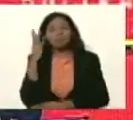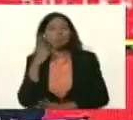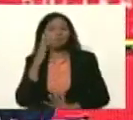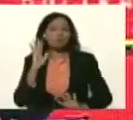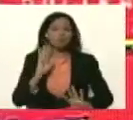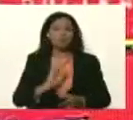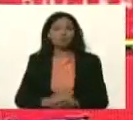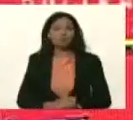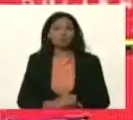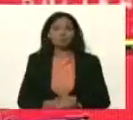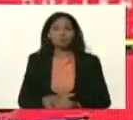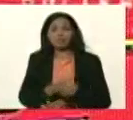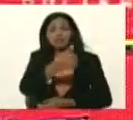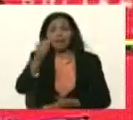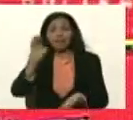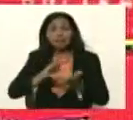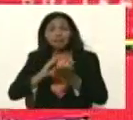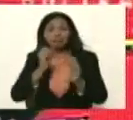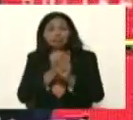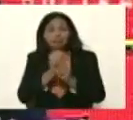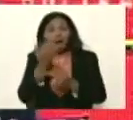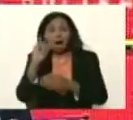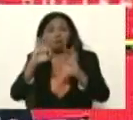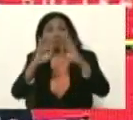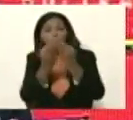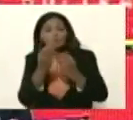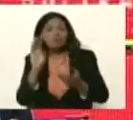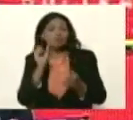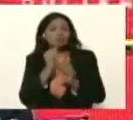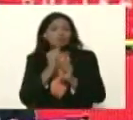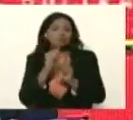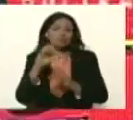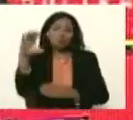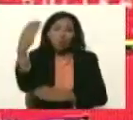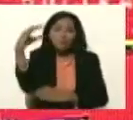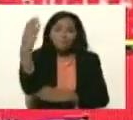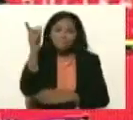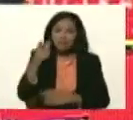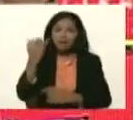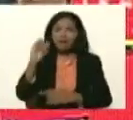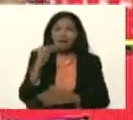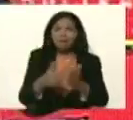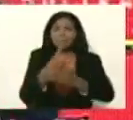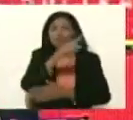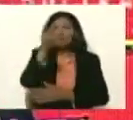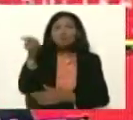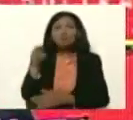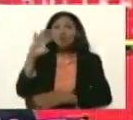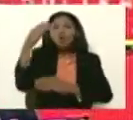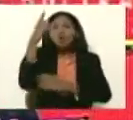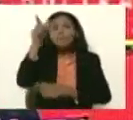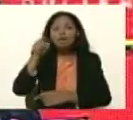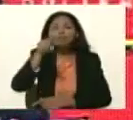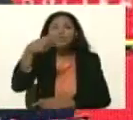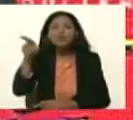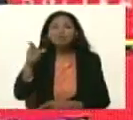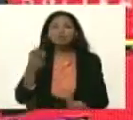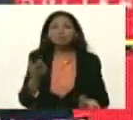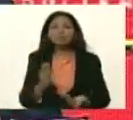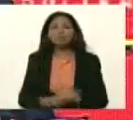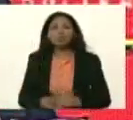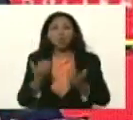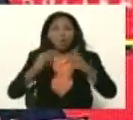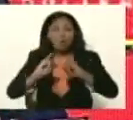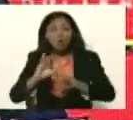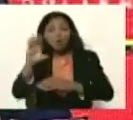en cada centro de trabajo hay una familia colombiana aquí más de uno de ustedes es colombiano o